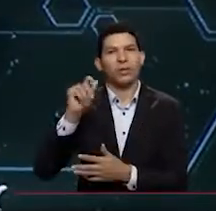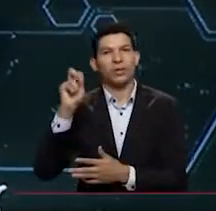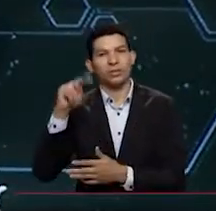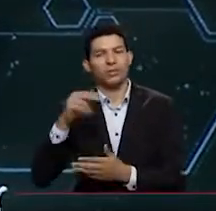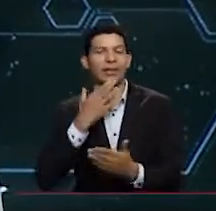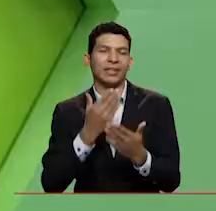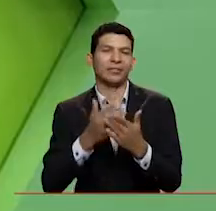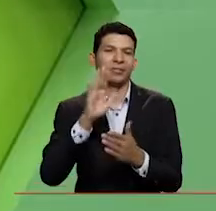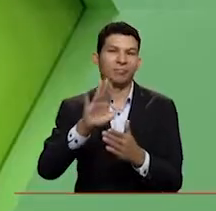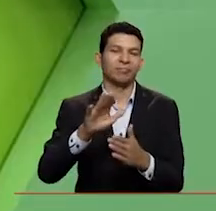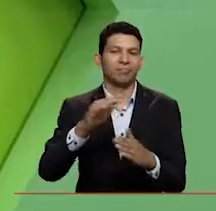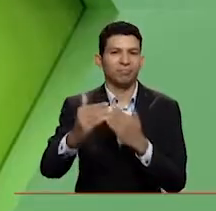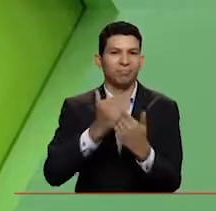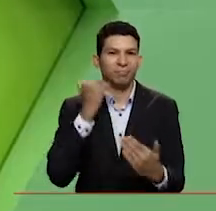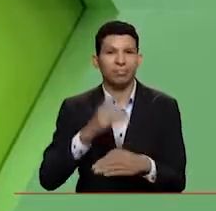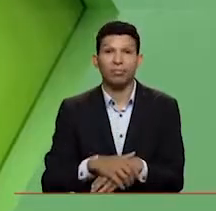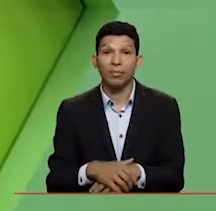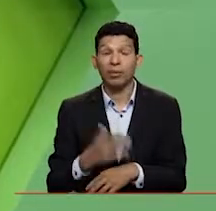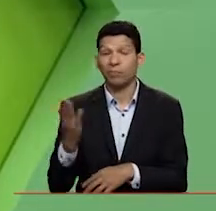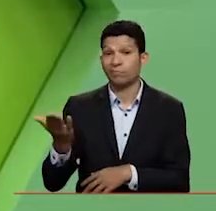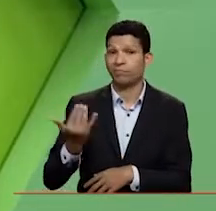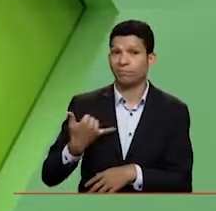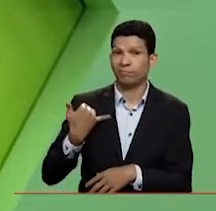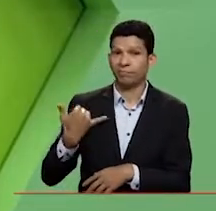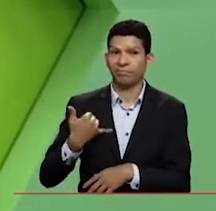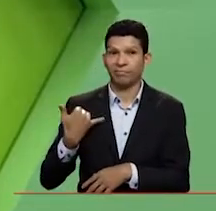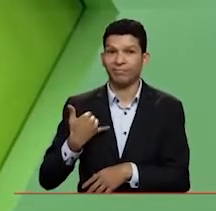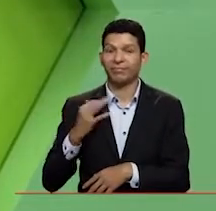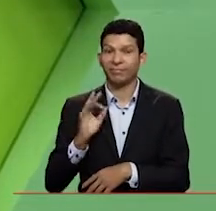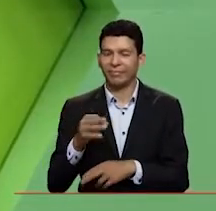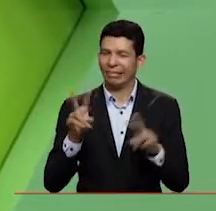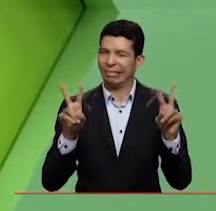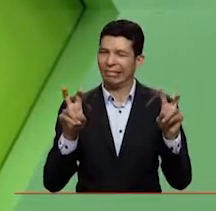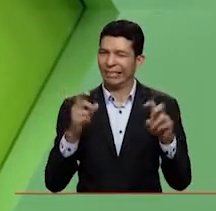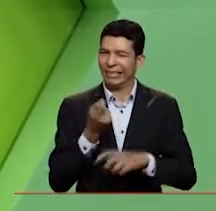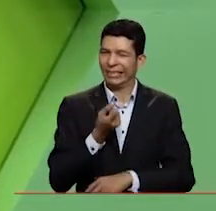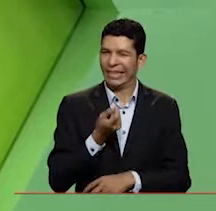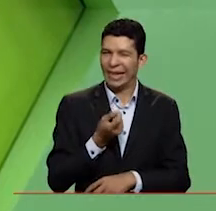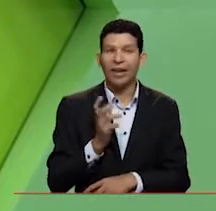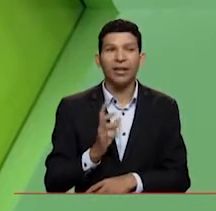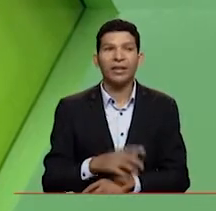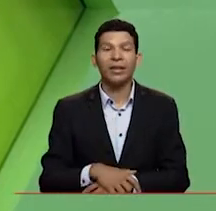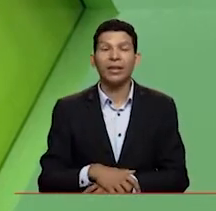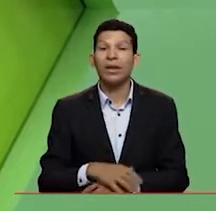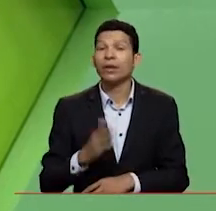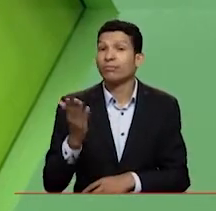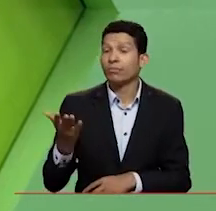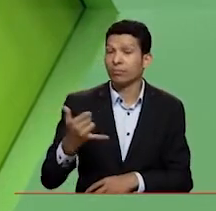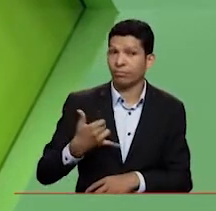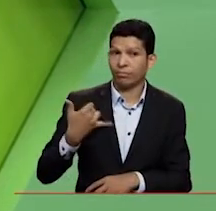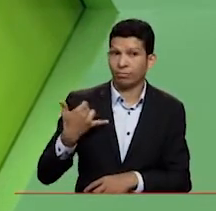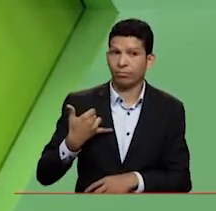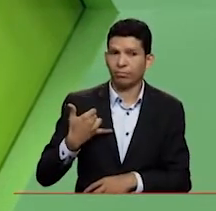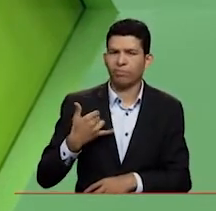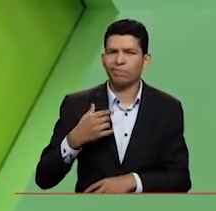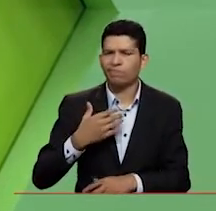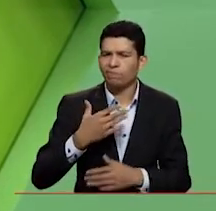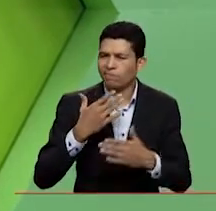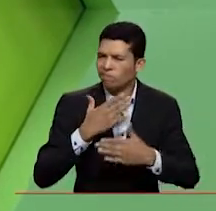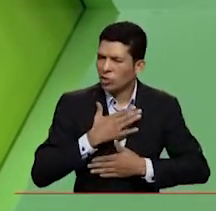la invitación. Bueno, Omaida es una mujer muy joven. Me estoy metiendo aquí en temas complejos, ¿no? Omaida es muy joven, pero yo